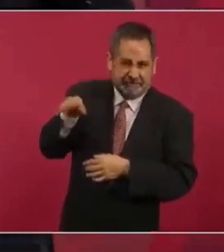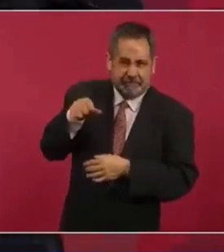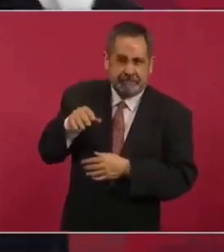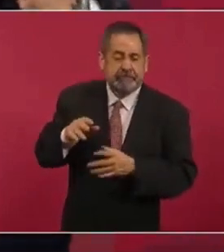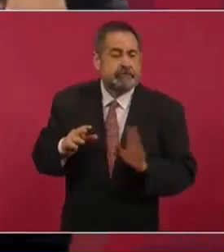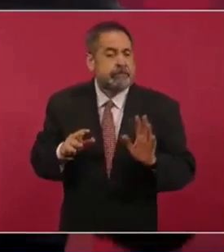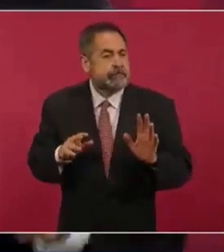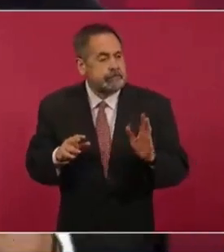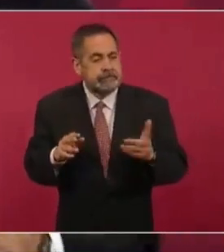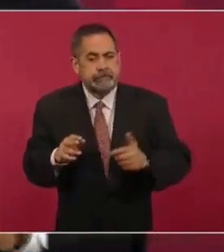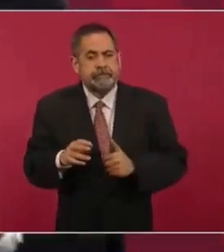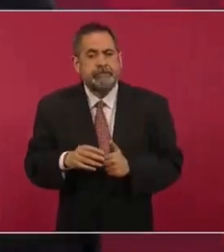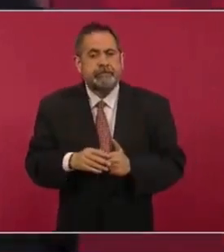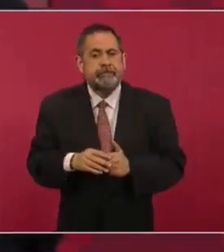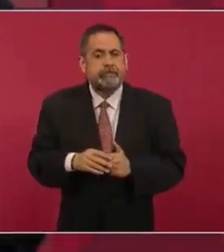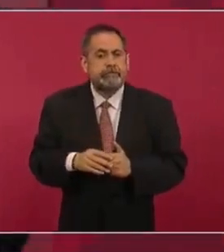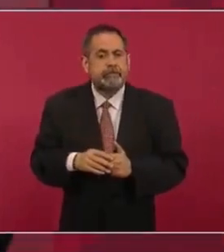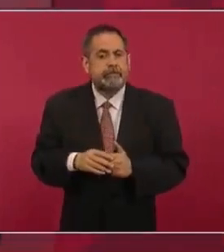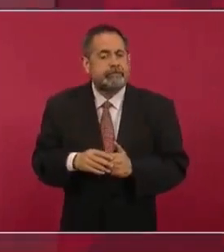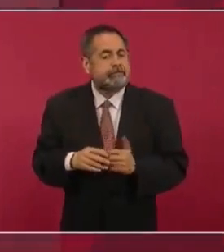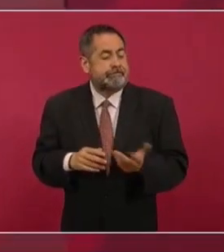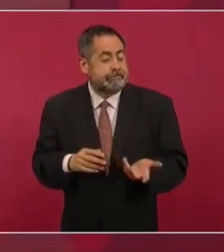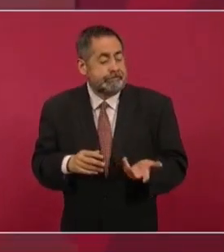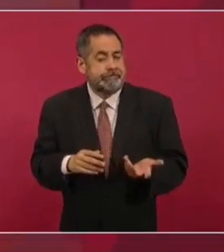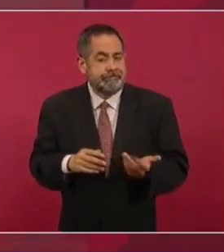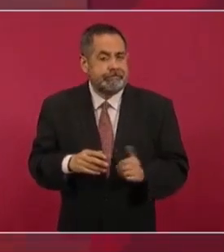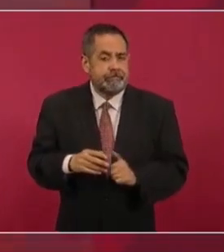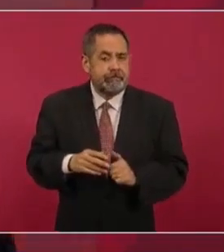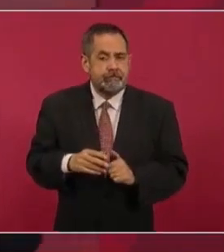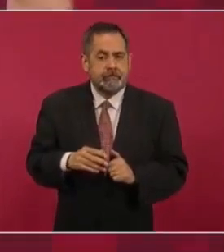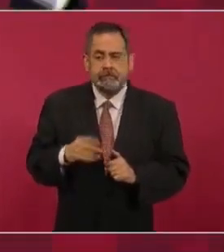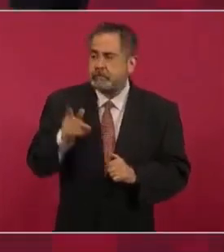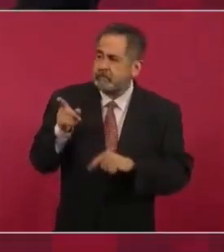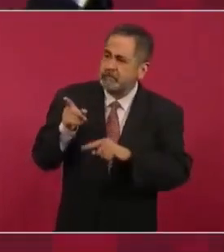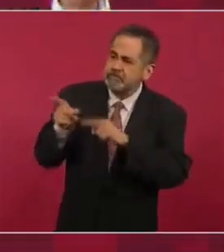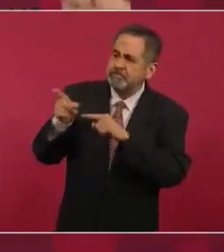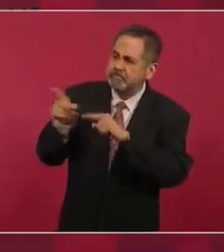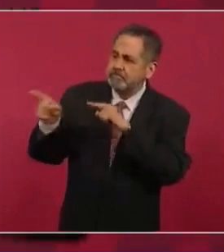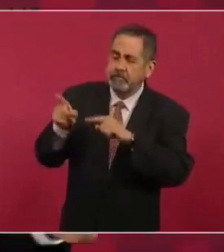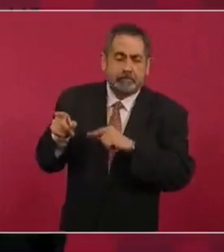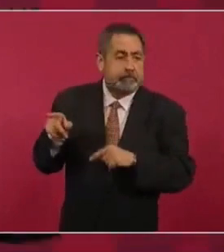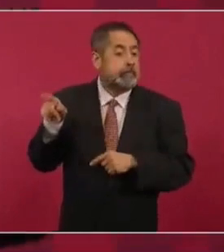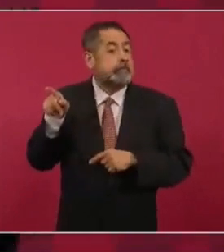quitándole fuerza